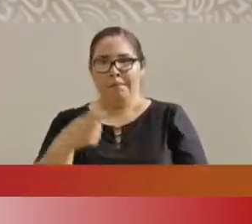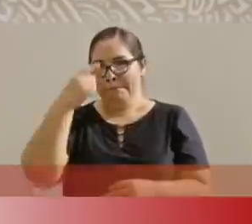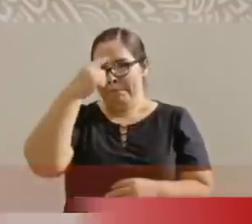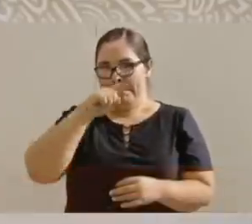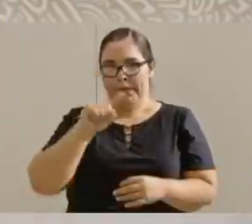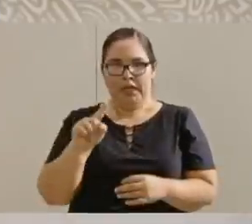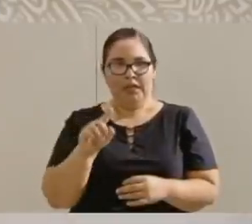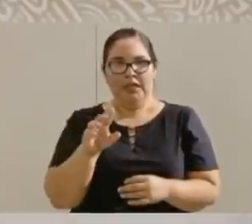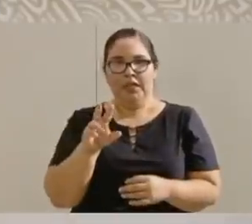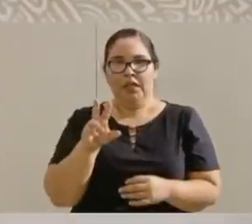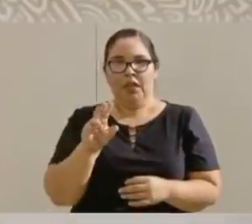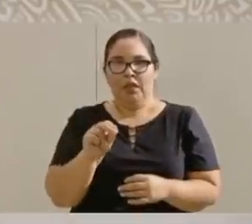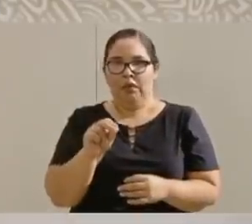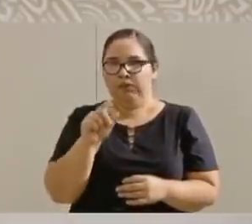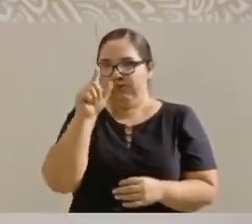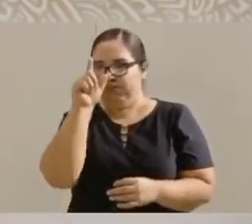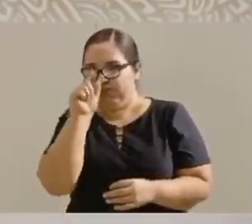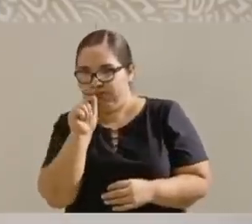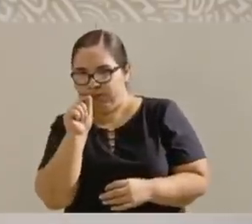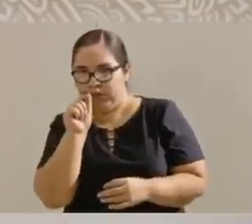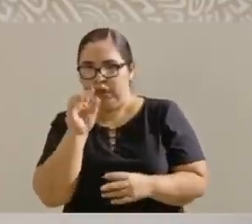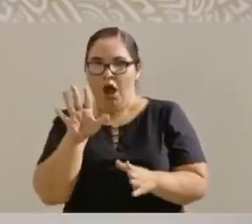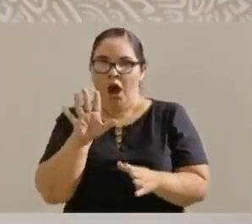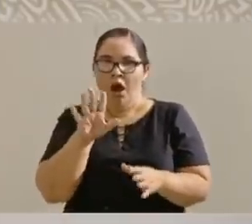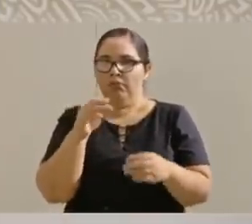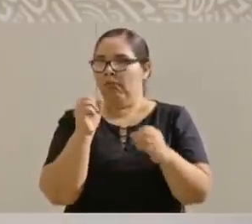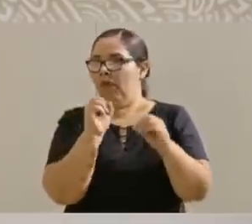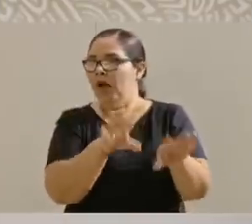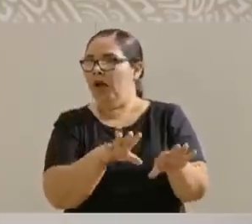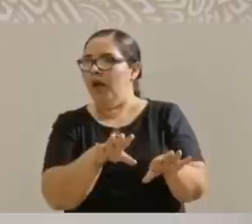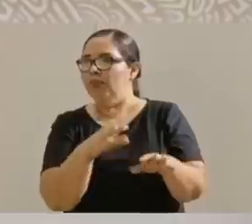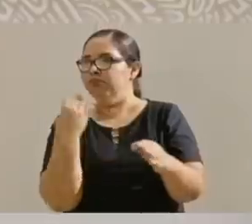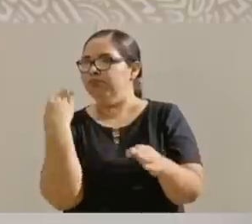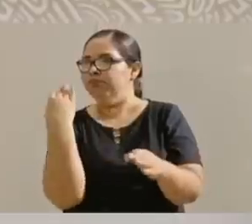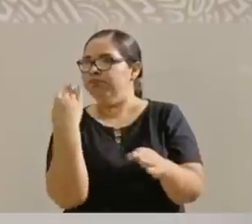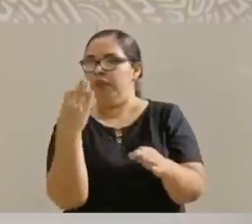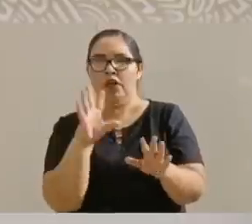desatiendan la obra.